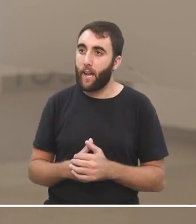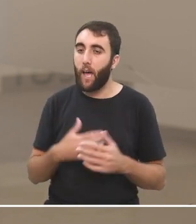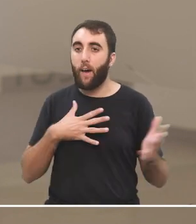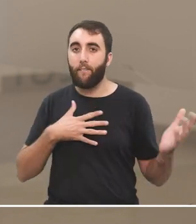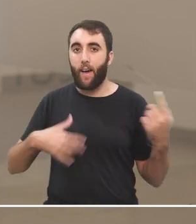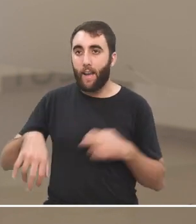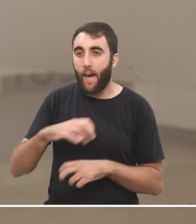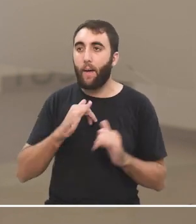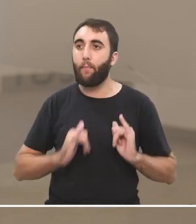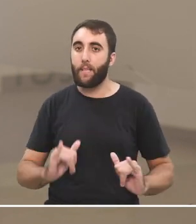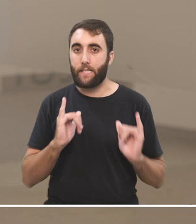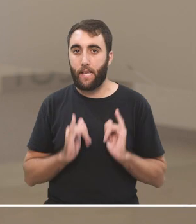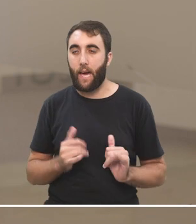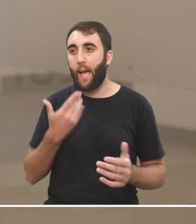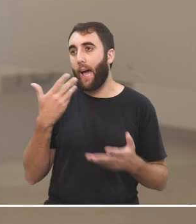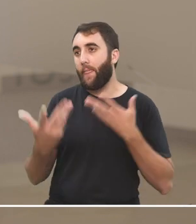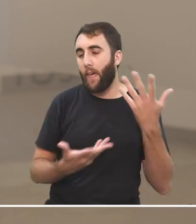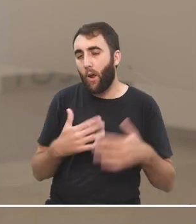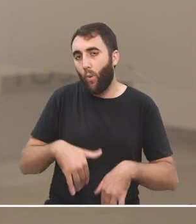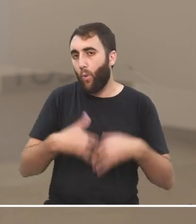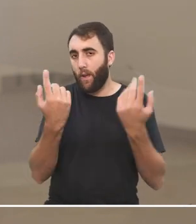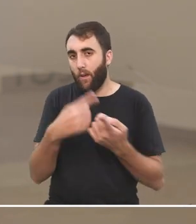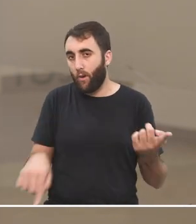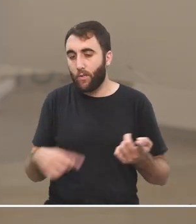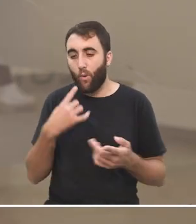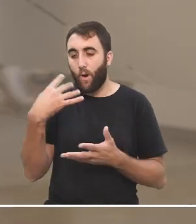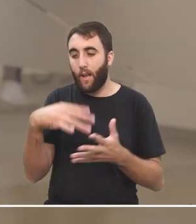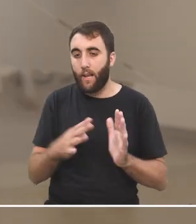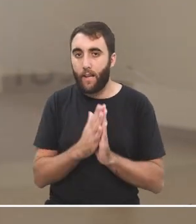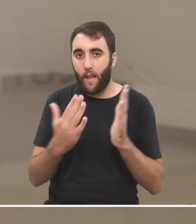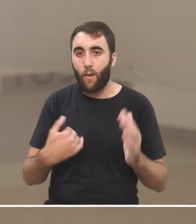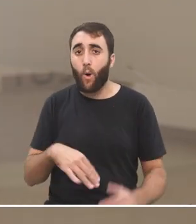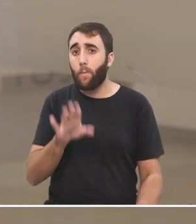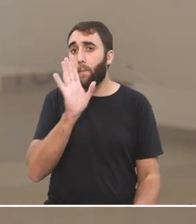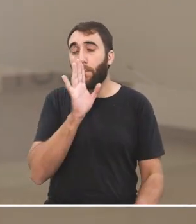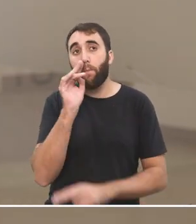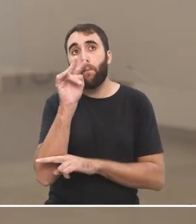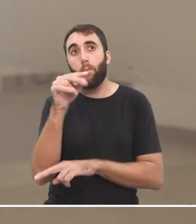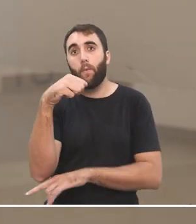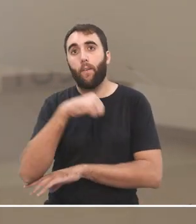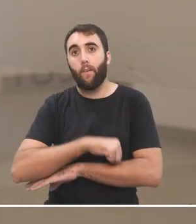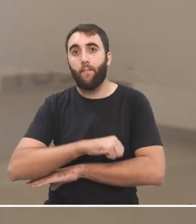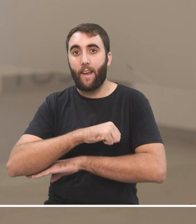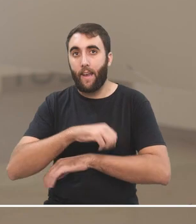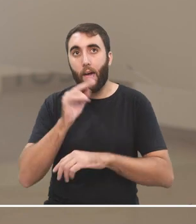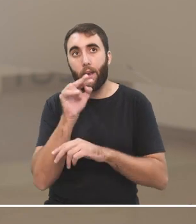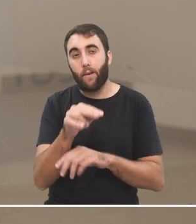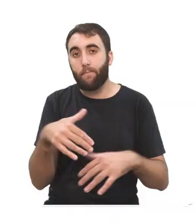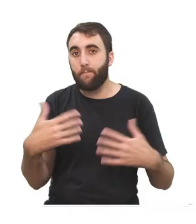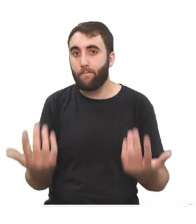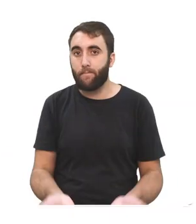bailar a pasear a cantar a lo que sea a leer un libro a estar en silencio mirando por la ventana etc